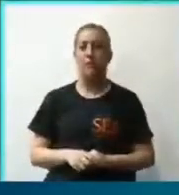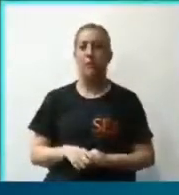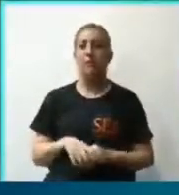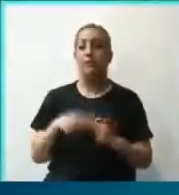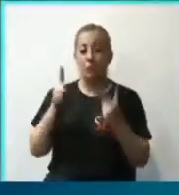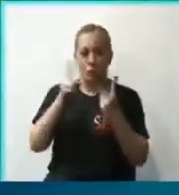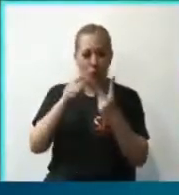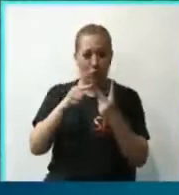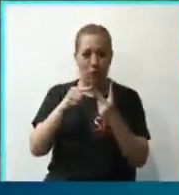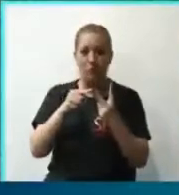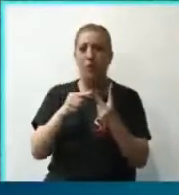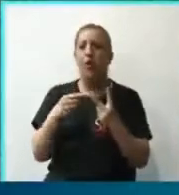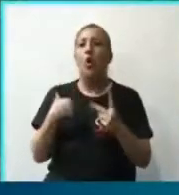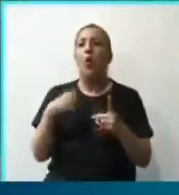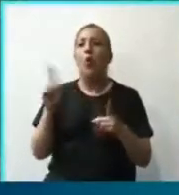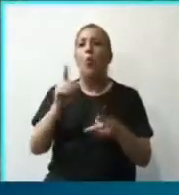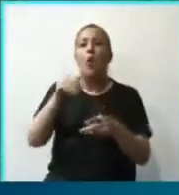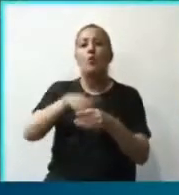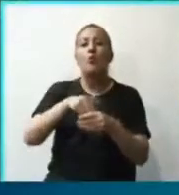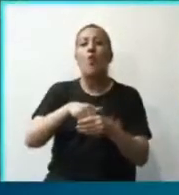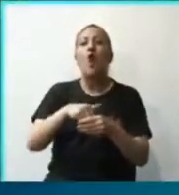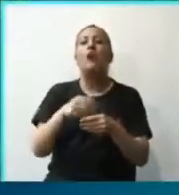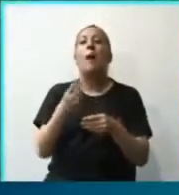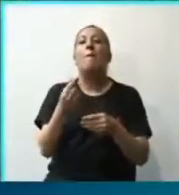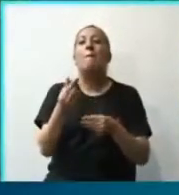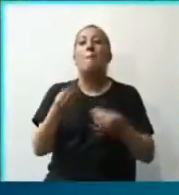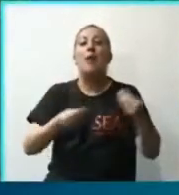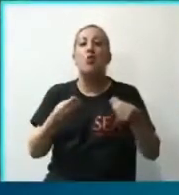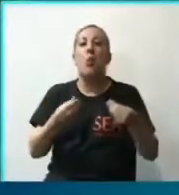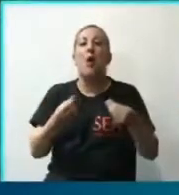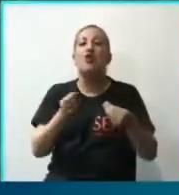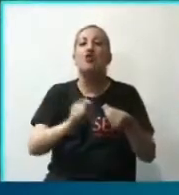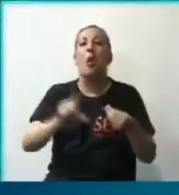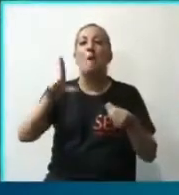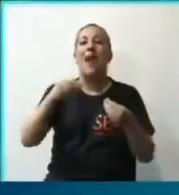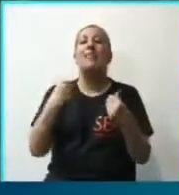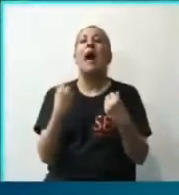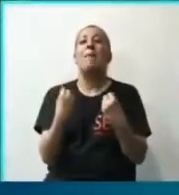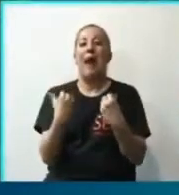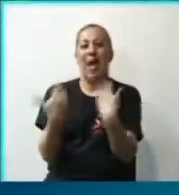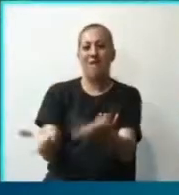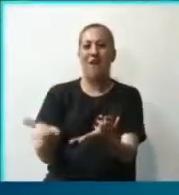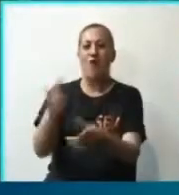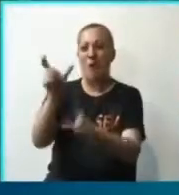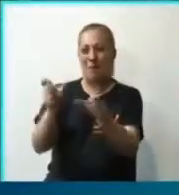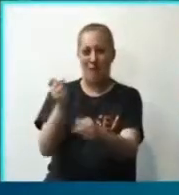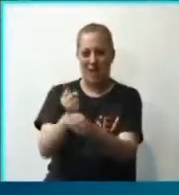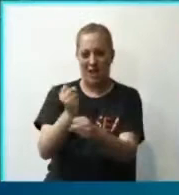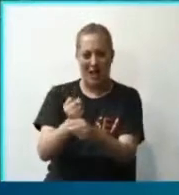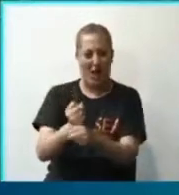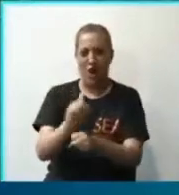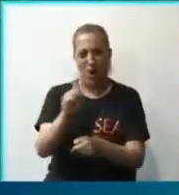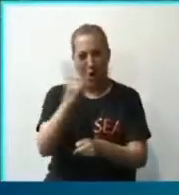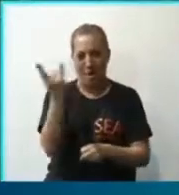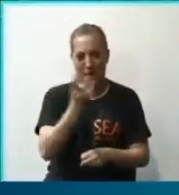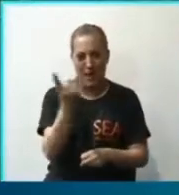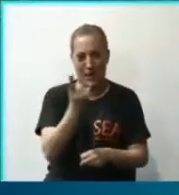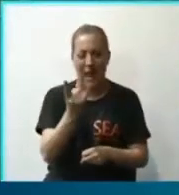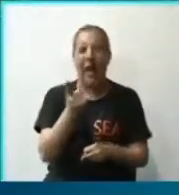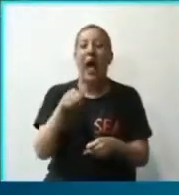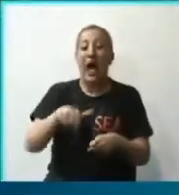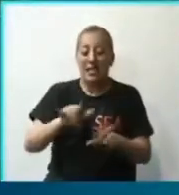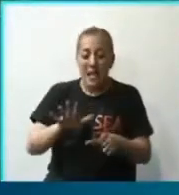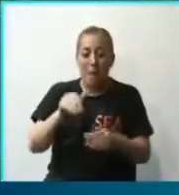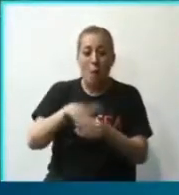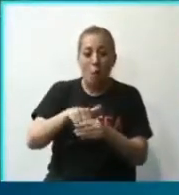Dos, no estamos votando una ampliación presupuestaria a favor de los trabajadores. Mentira. Estamos votando